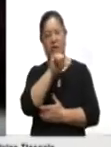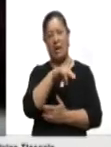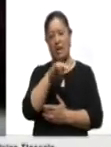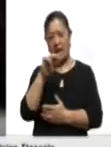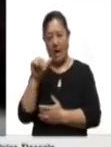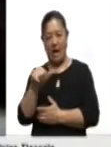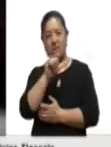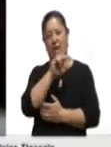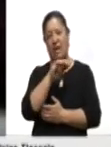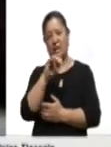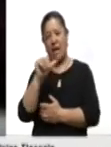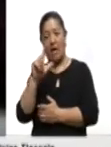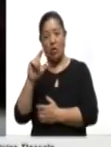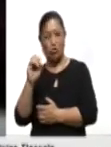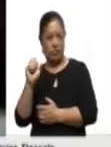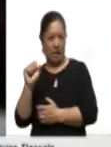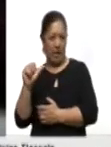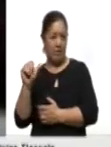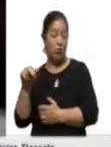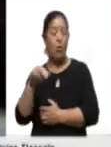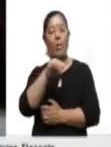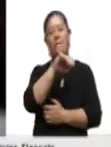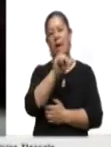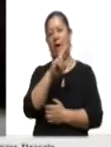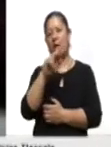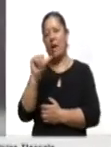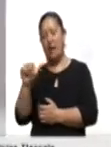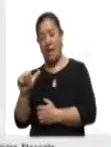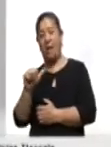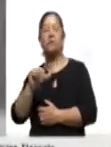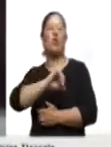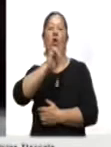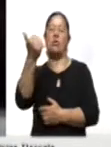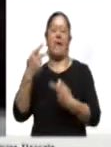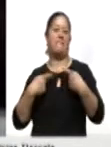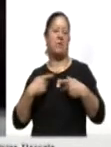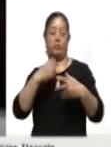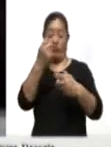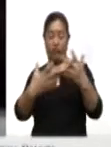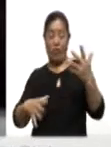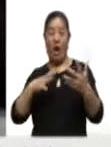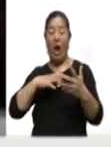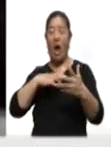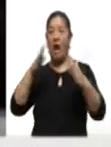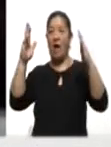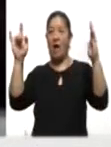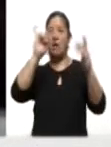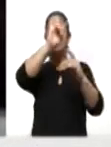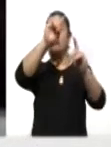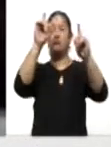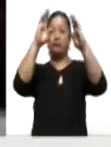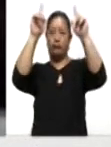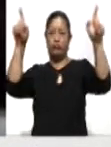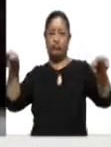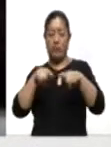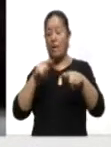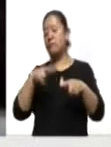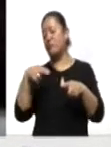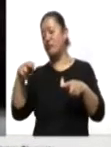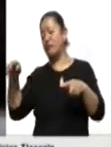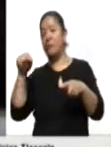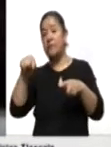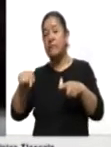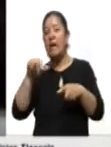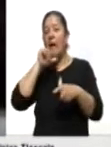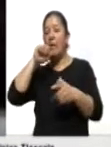Lozano, Maga Cobo, entre algunos otros. Invitar a toda la ciudadanía que participe, que